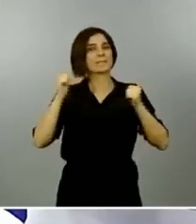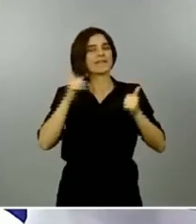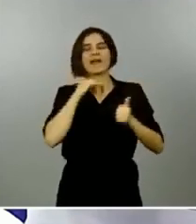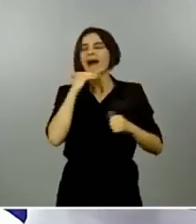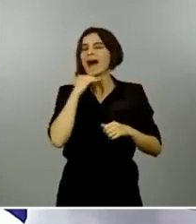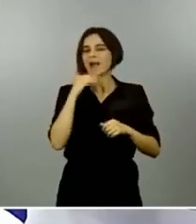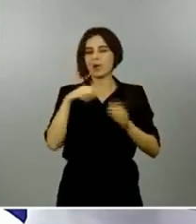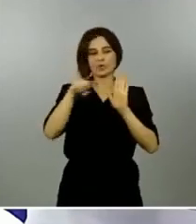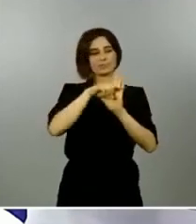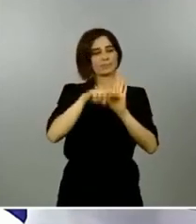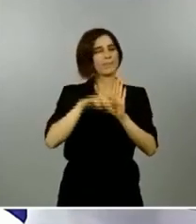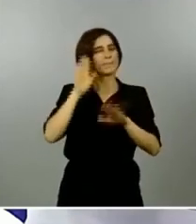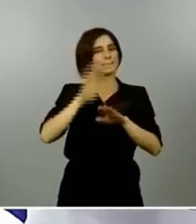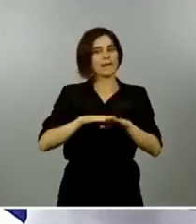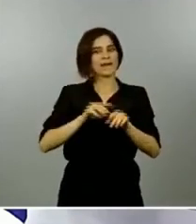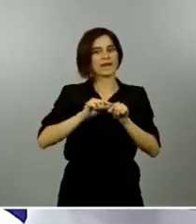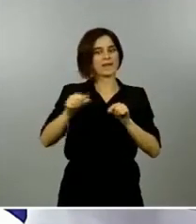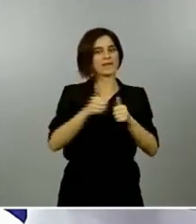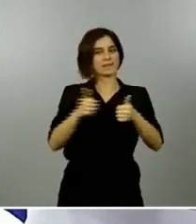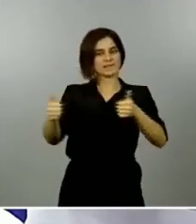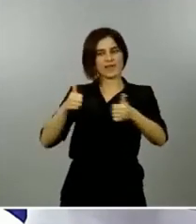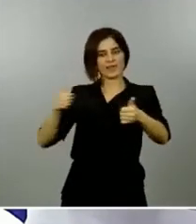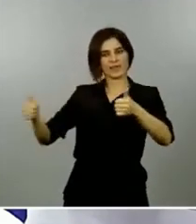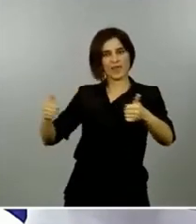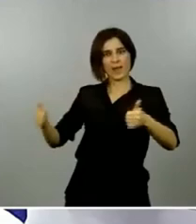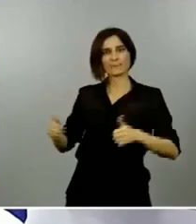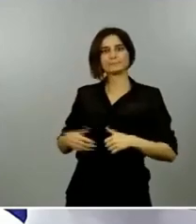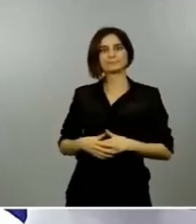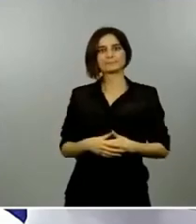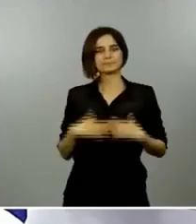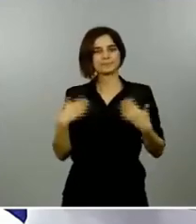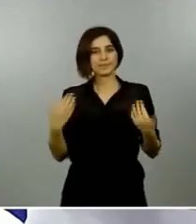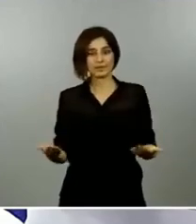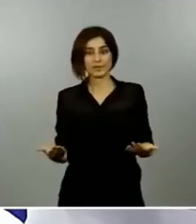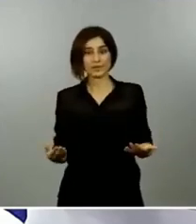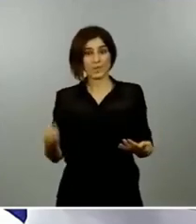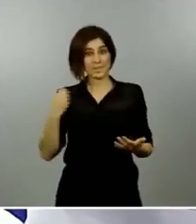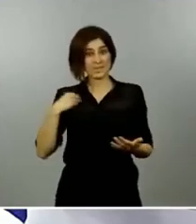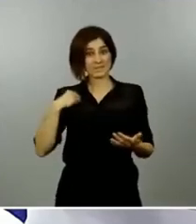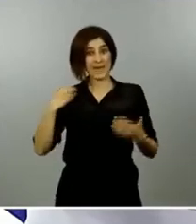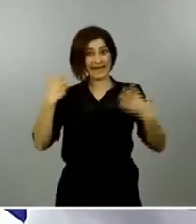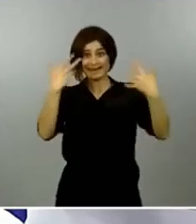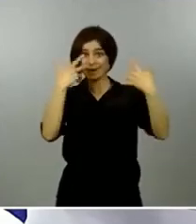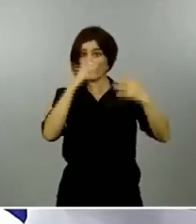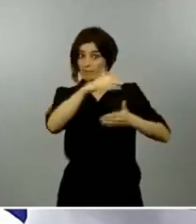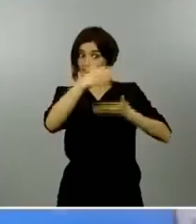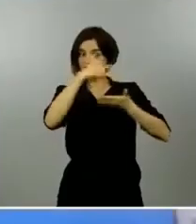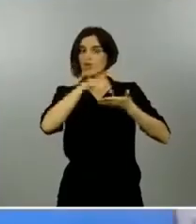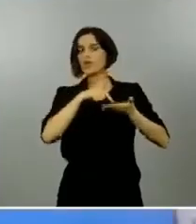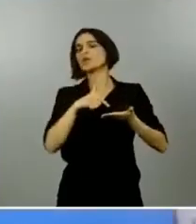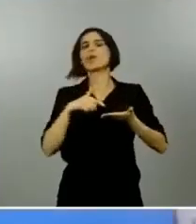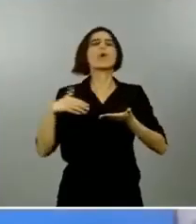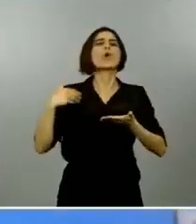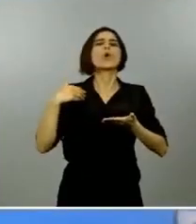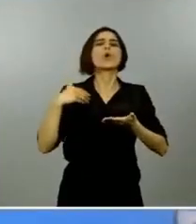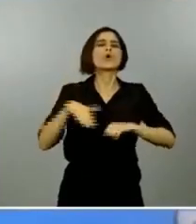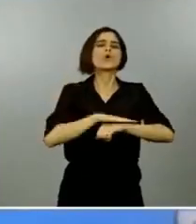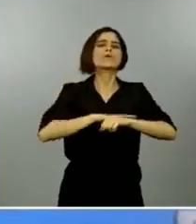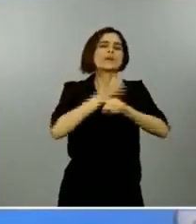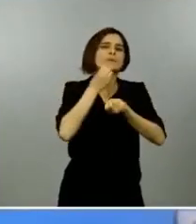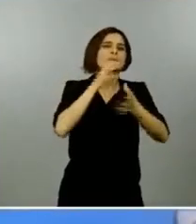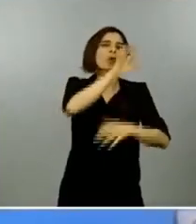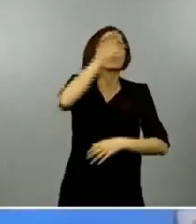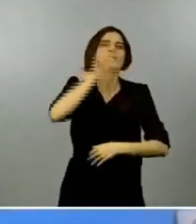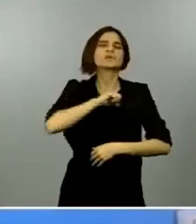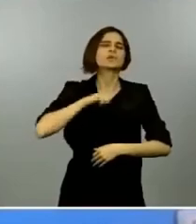trasladó el gobierno a las comunidades autónomas esta recomendación? y ya por último si se me permite ¿cree